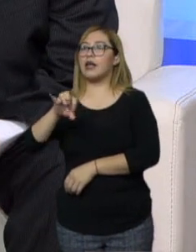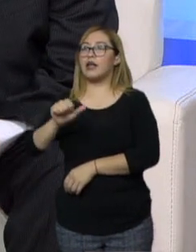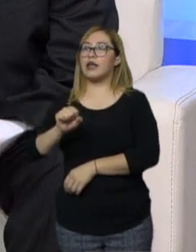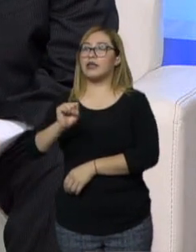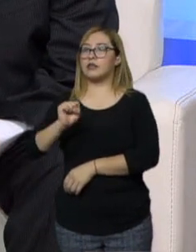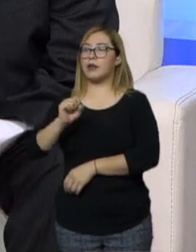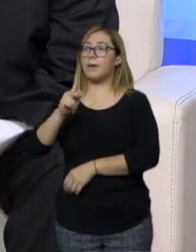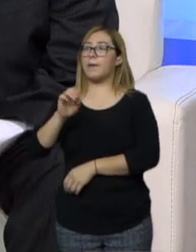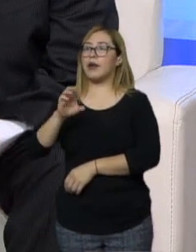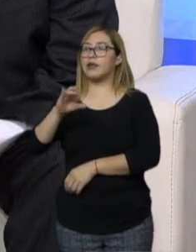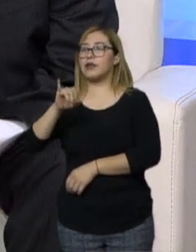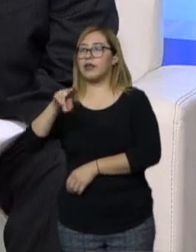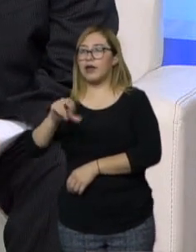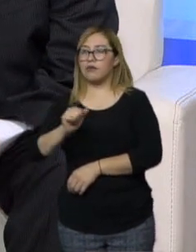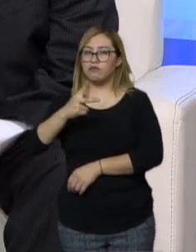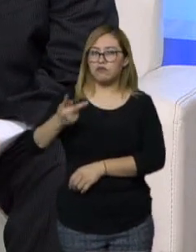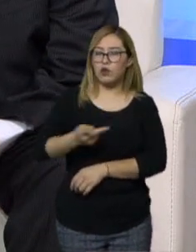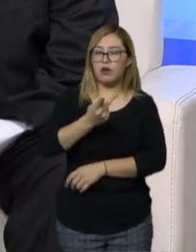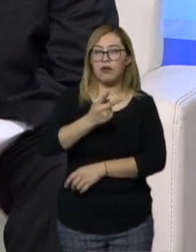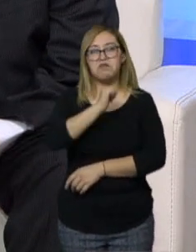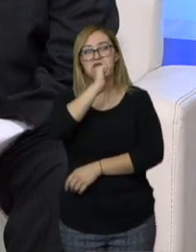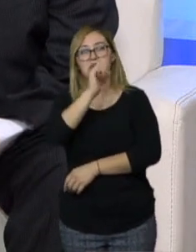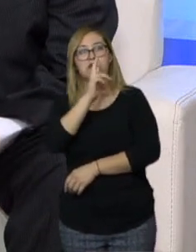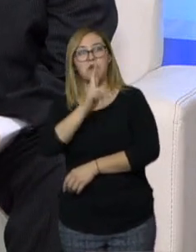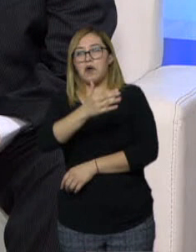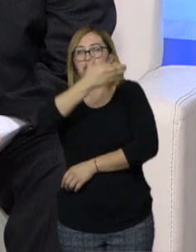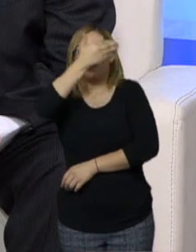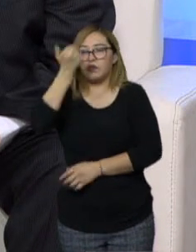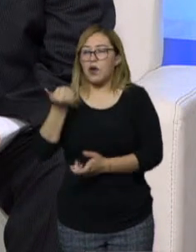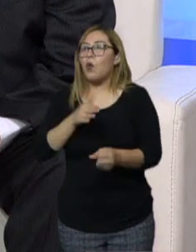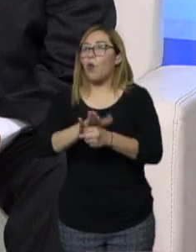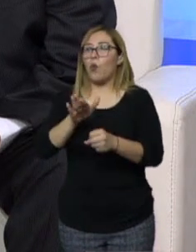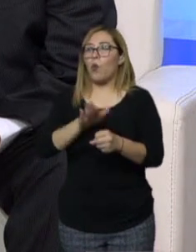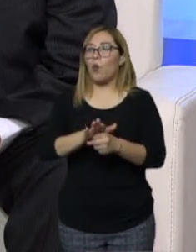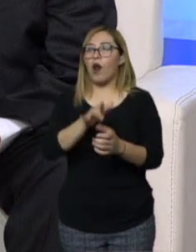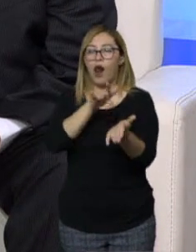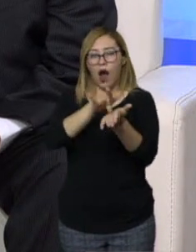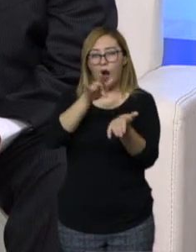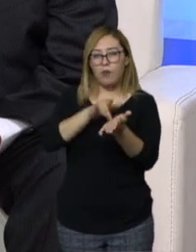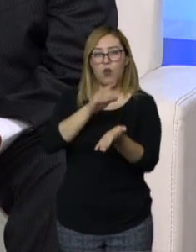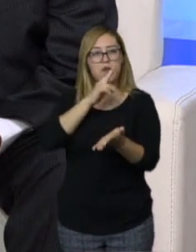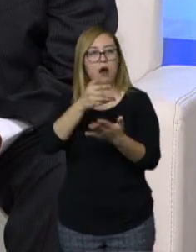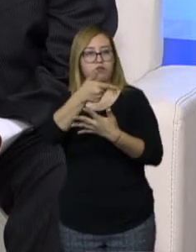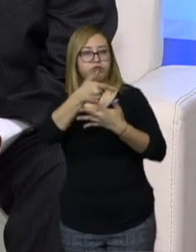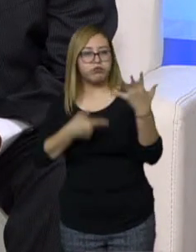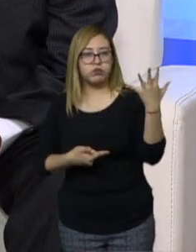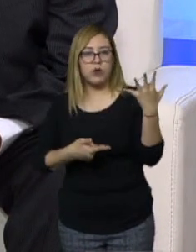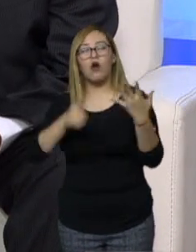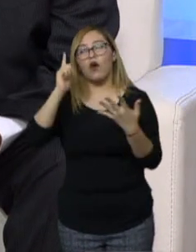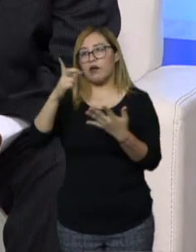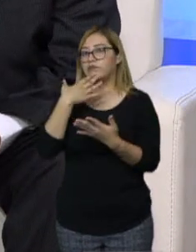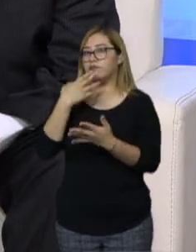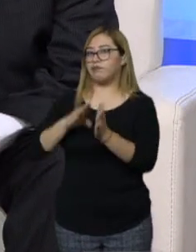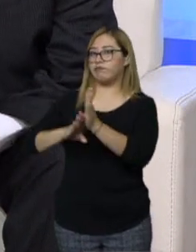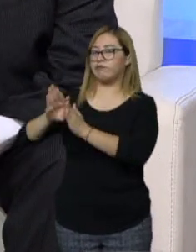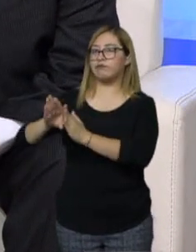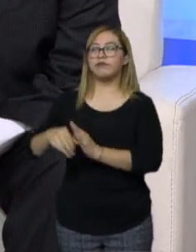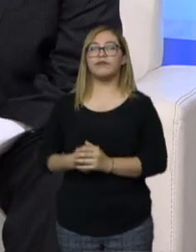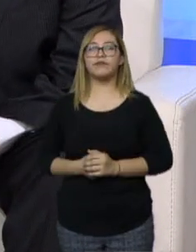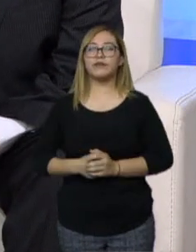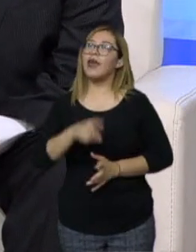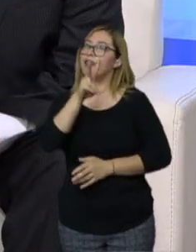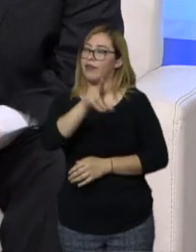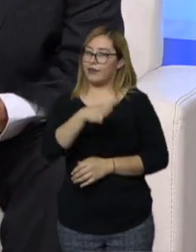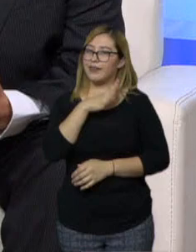no me supo constar específicamente estas ventajas, pero esperaríamos que se capitalizará. No, por supuesto que sí las